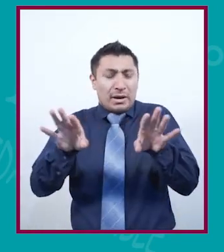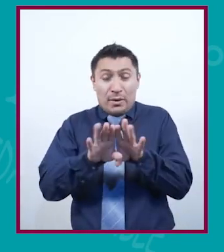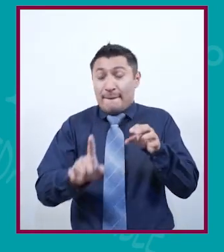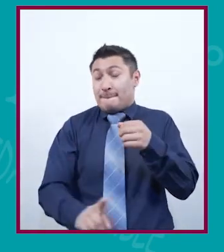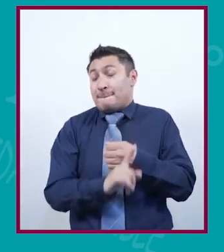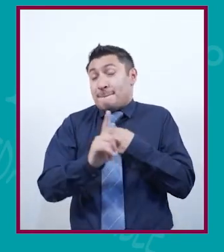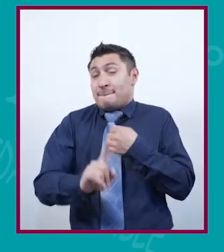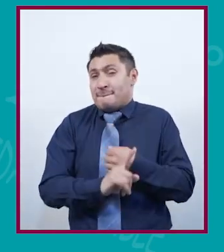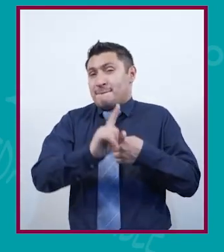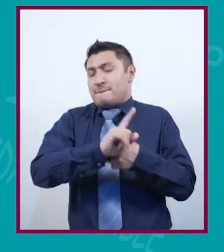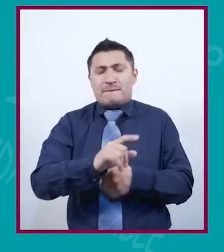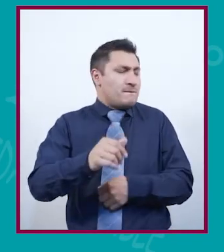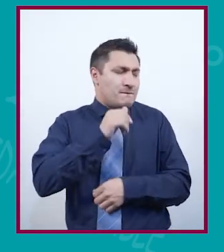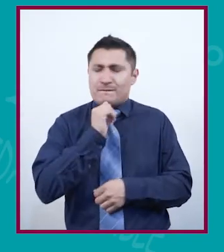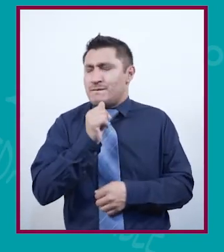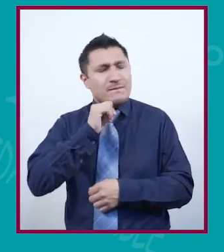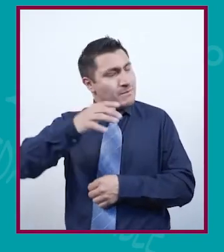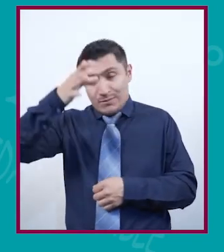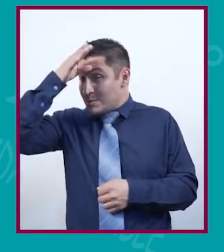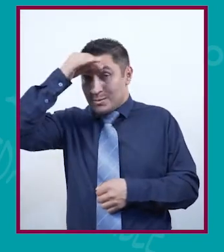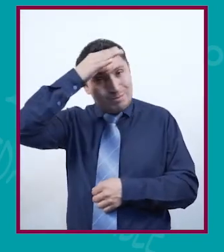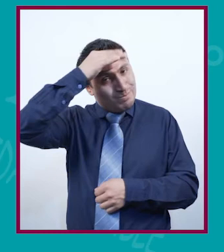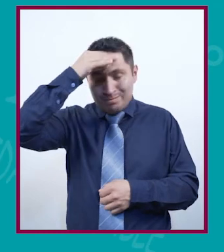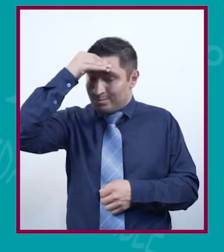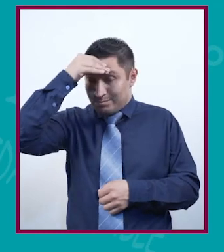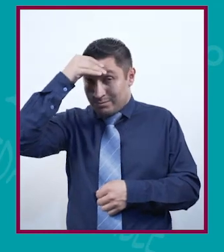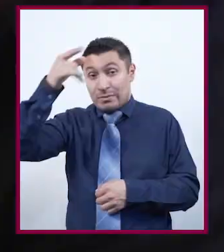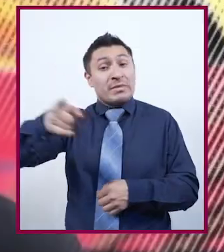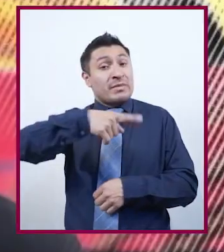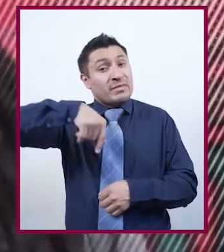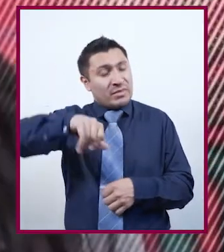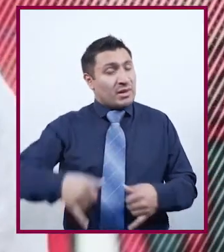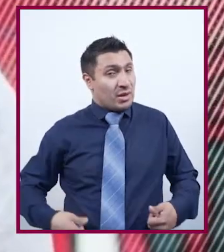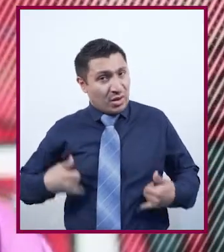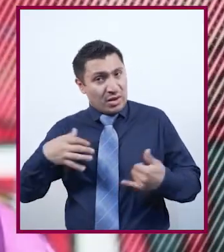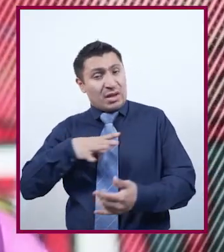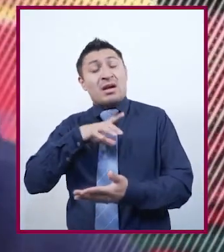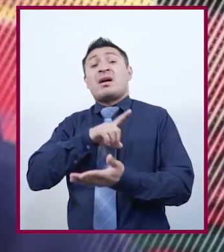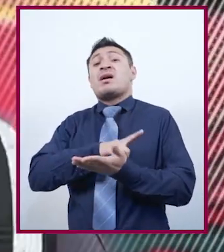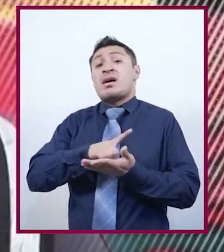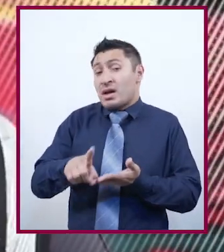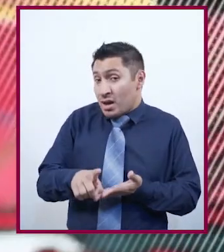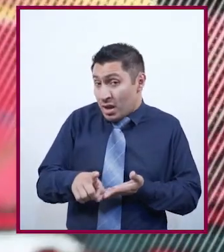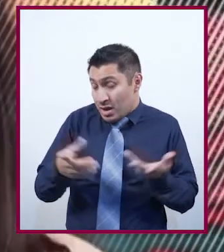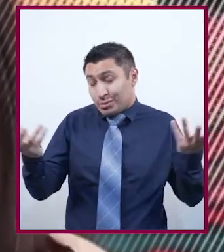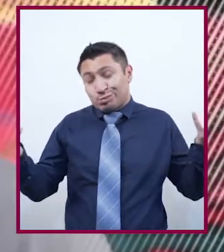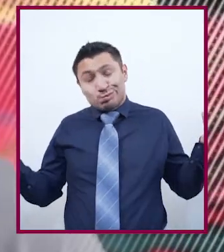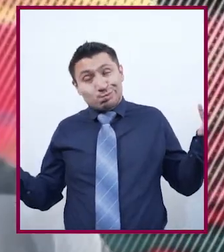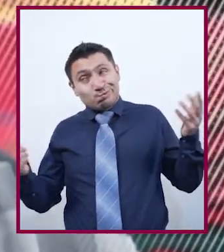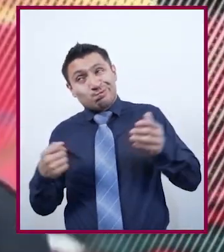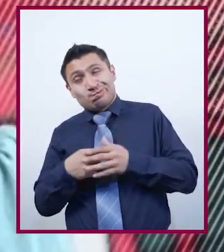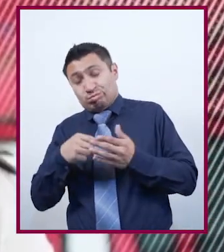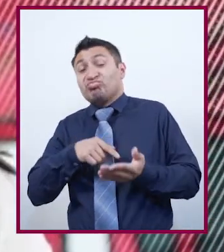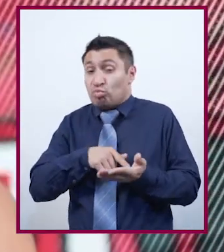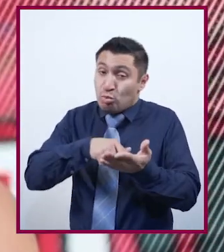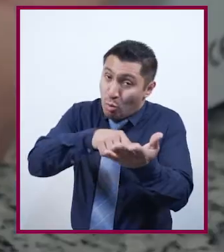un problema que no hemos aprendido, ¿no? Los jóvenes tienen derecho a